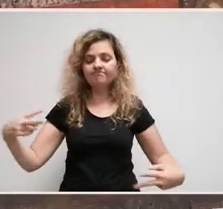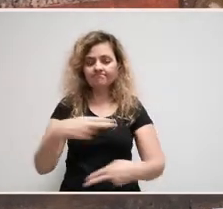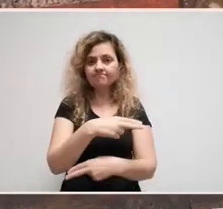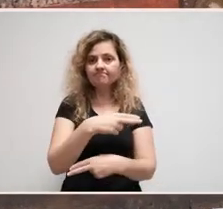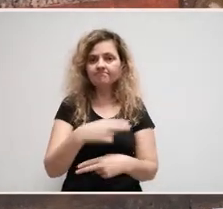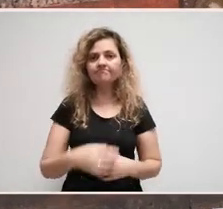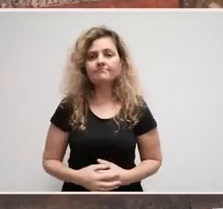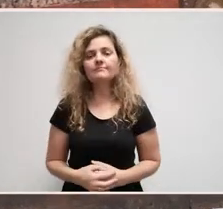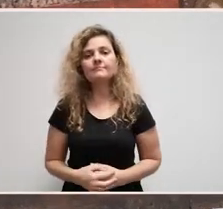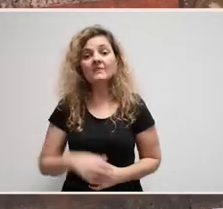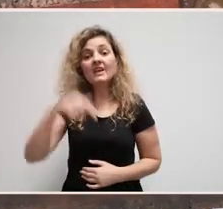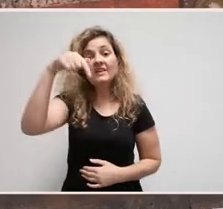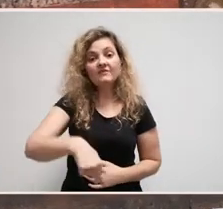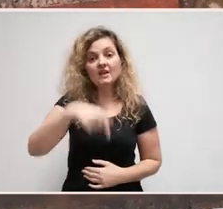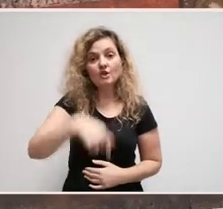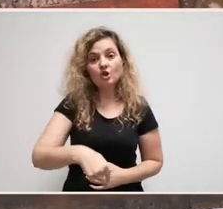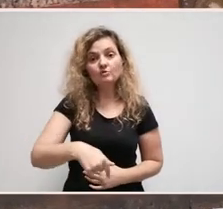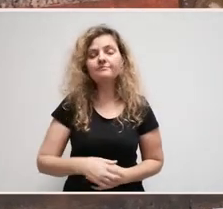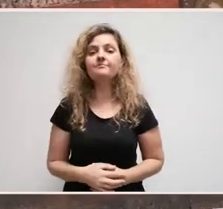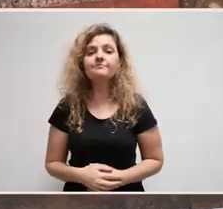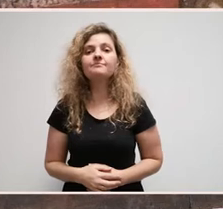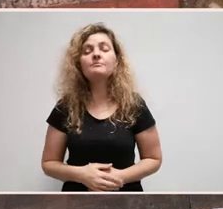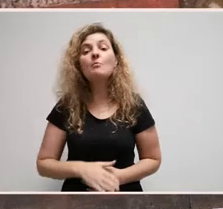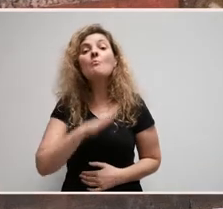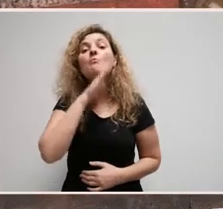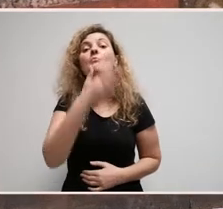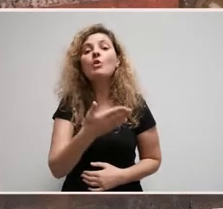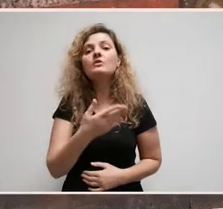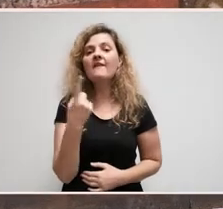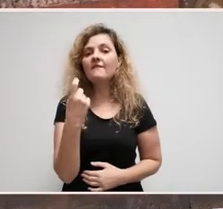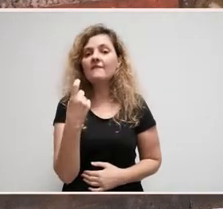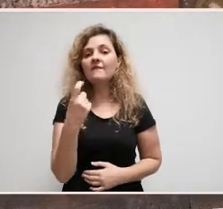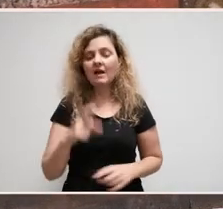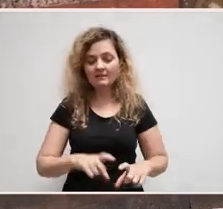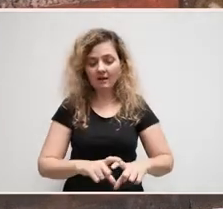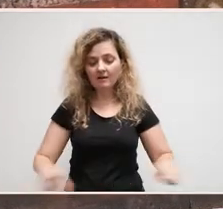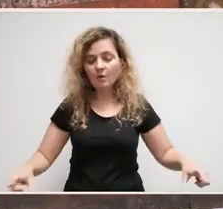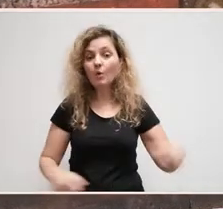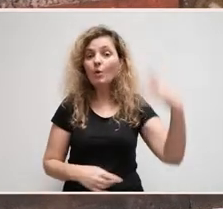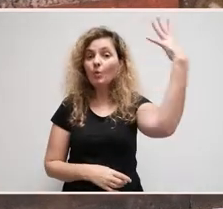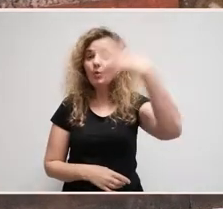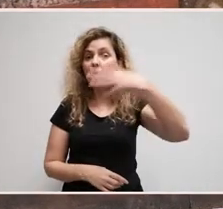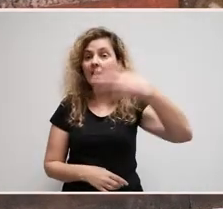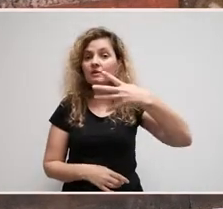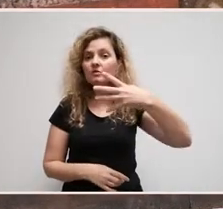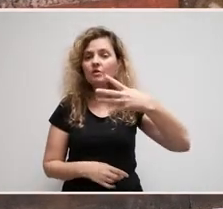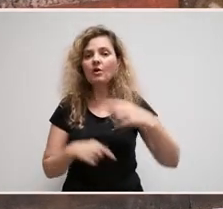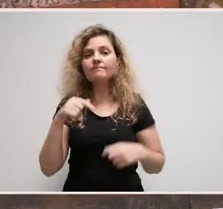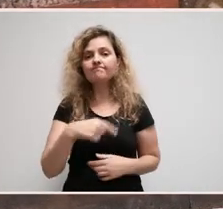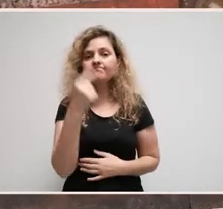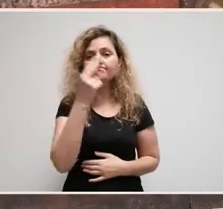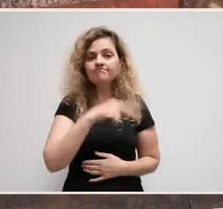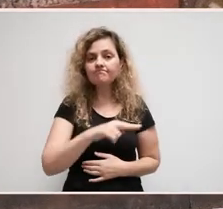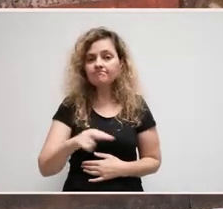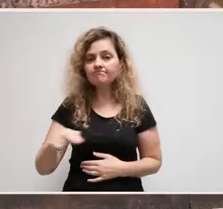pola parte inferior. Na parte inferior, sabémolo, porque faltaría un cuarto registro no que